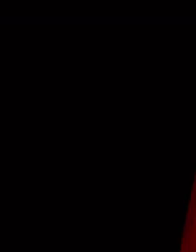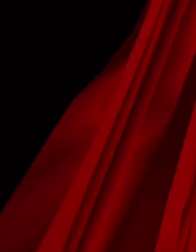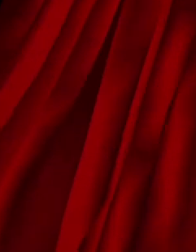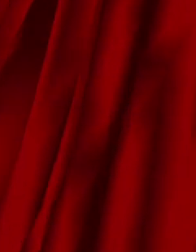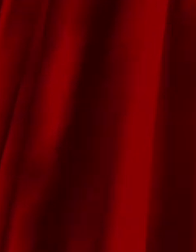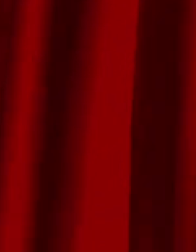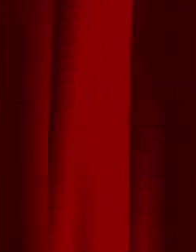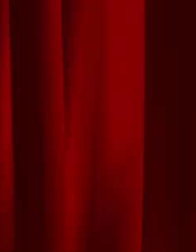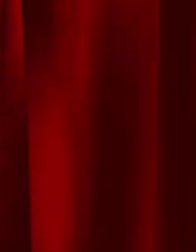paz.